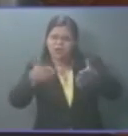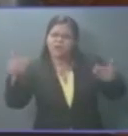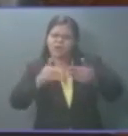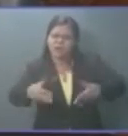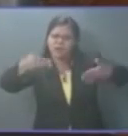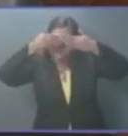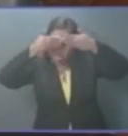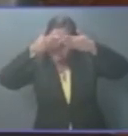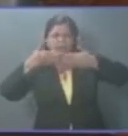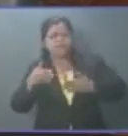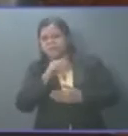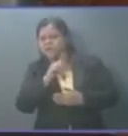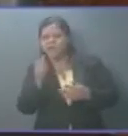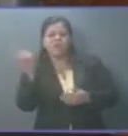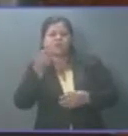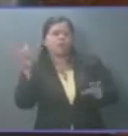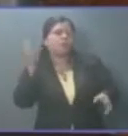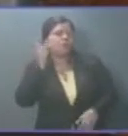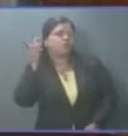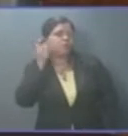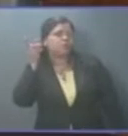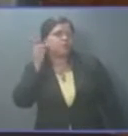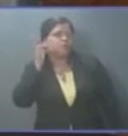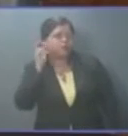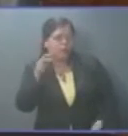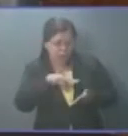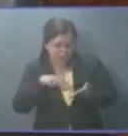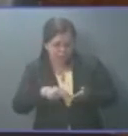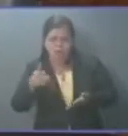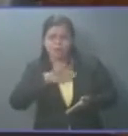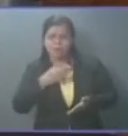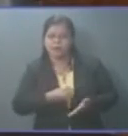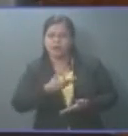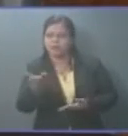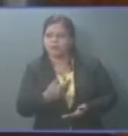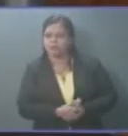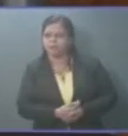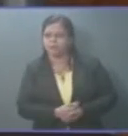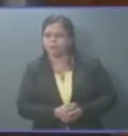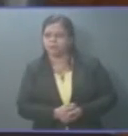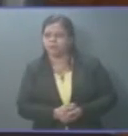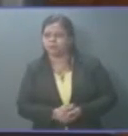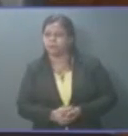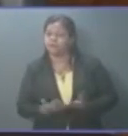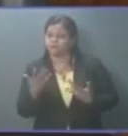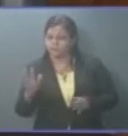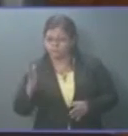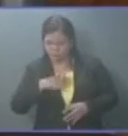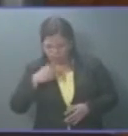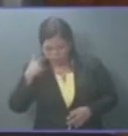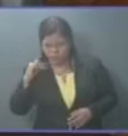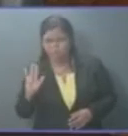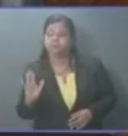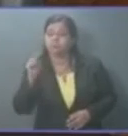y solo oí y lee lo que yo te digo. Y he estado probado ya